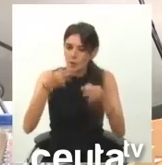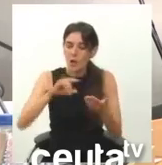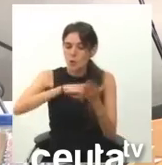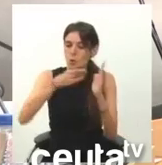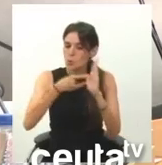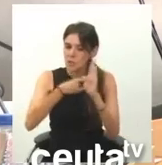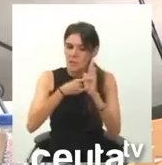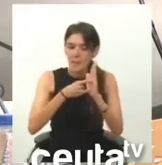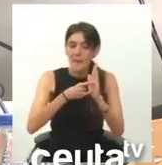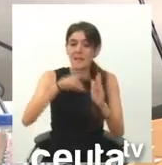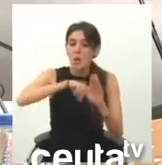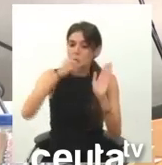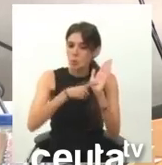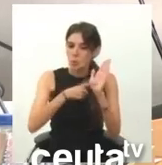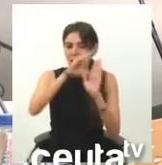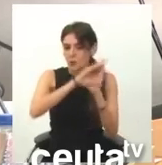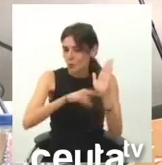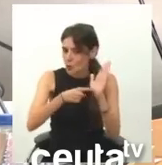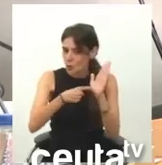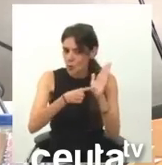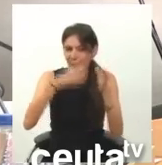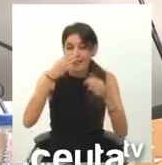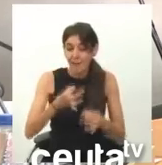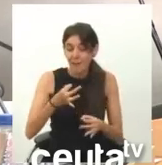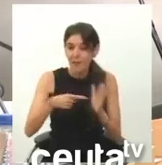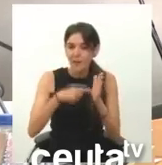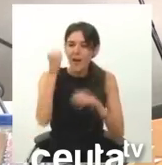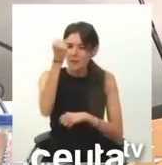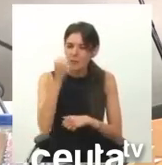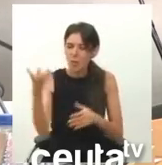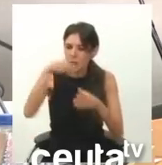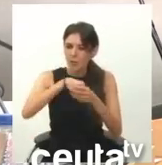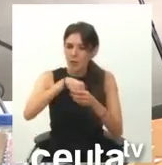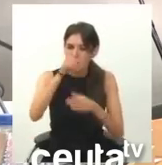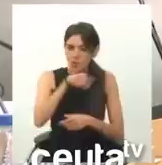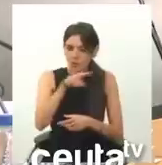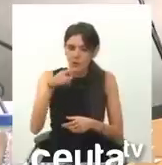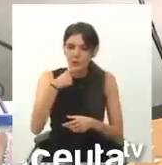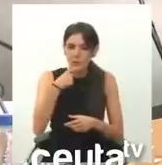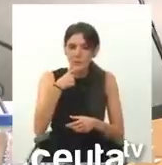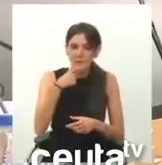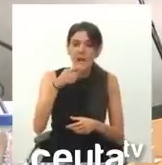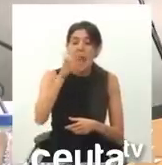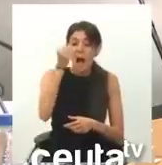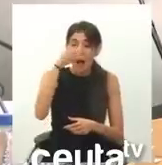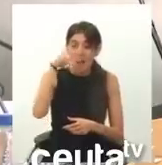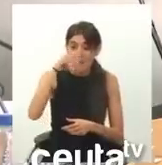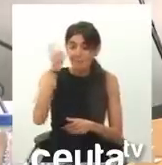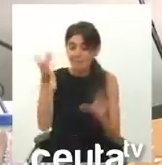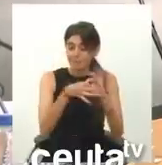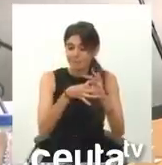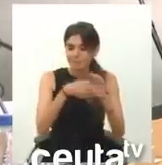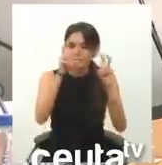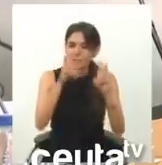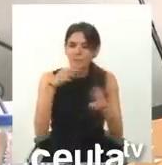sistemas institucionales, su constitución. Realmente no ejerce la soberanía. Lea a Kade Smith, que es más de su cuerda. La soberanía